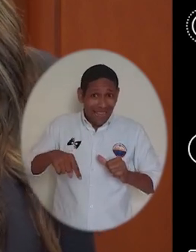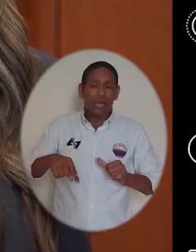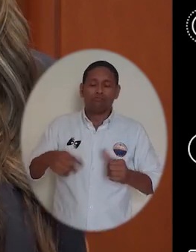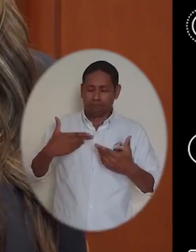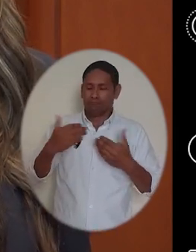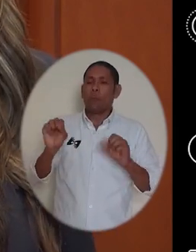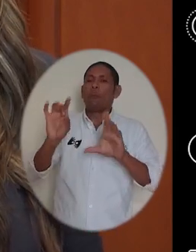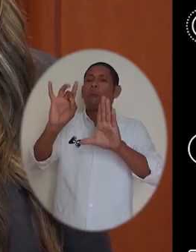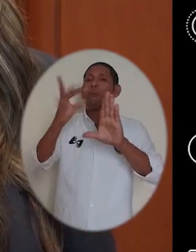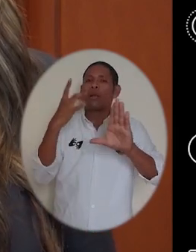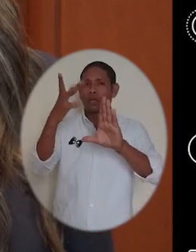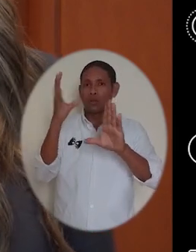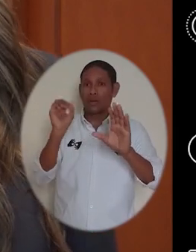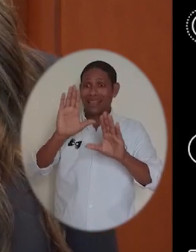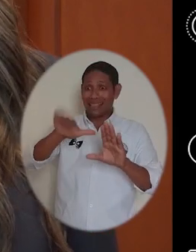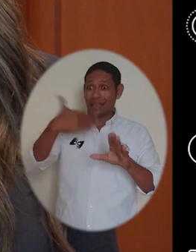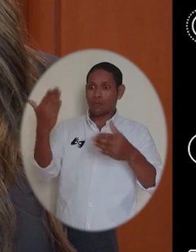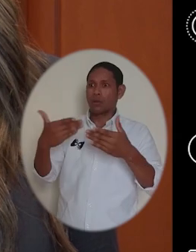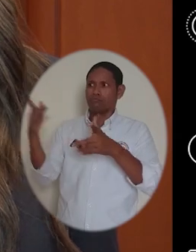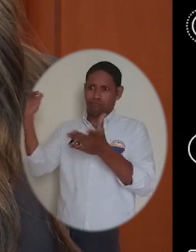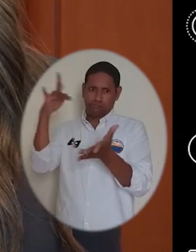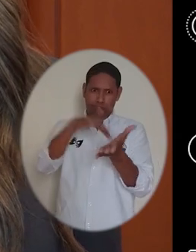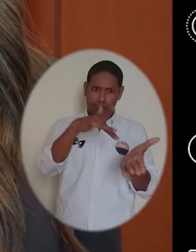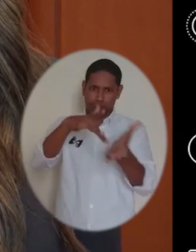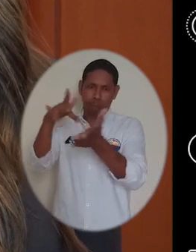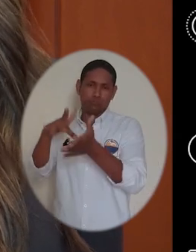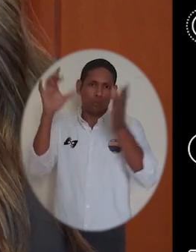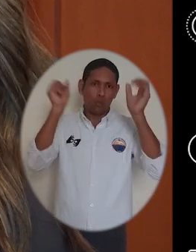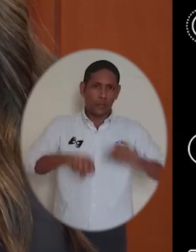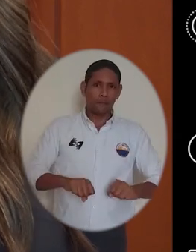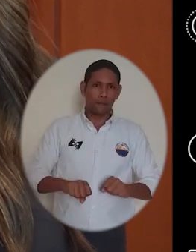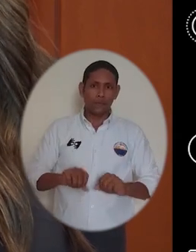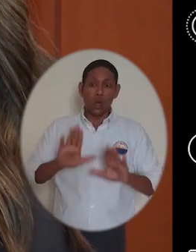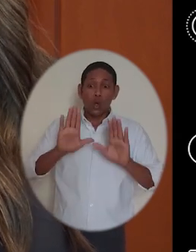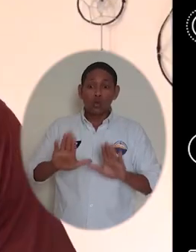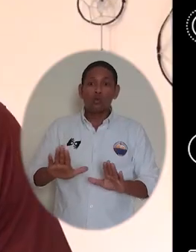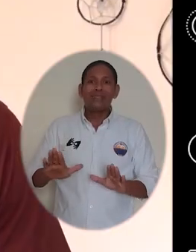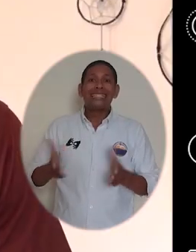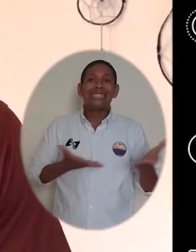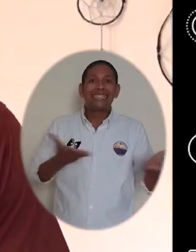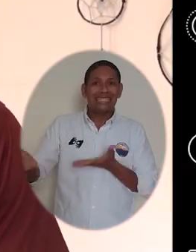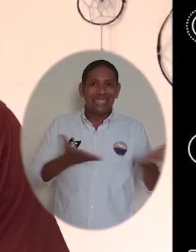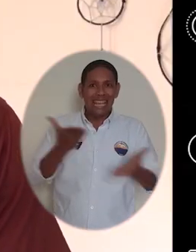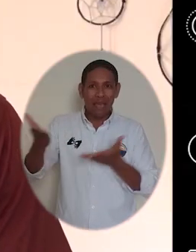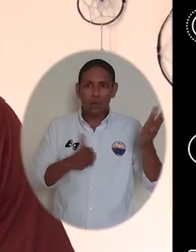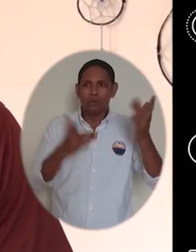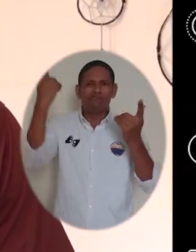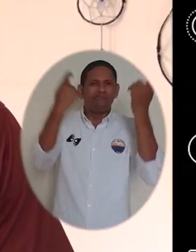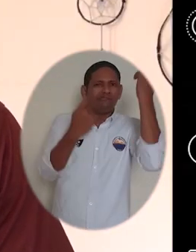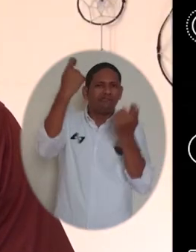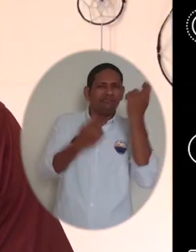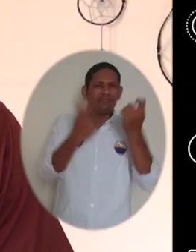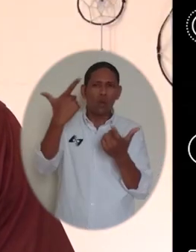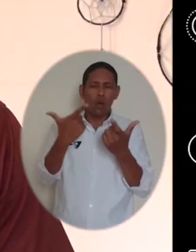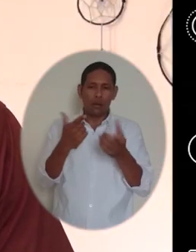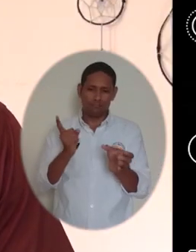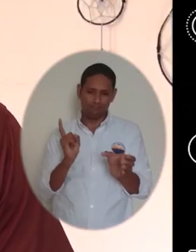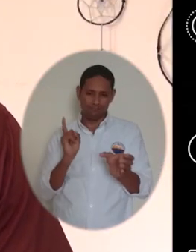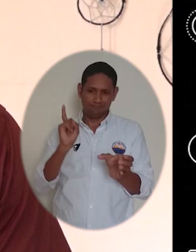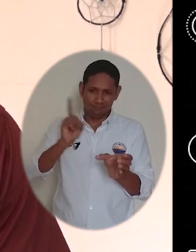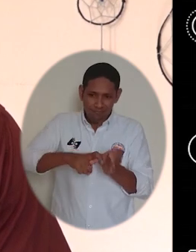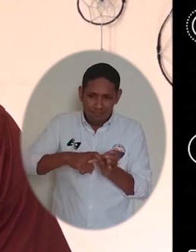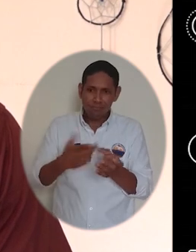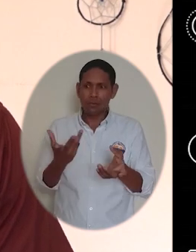Durante la cuarentena será virtual y luego abrirá sus puertas de forma presencial. Entre los servicios que prestará el consultorio